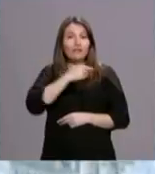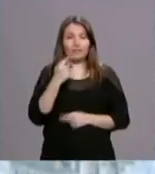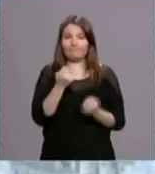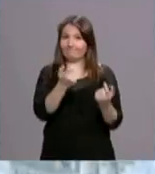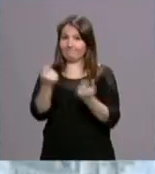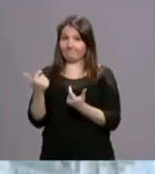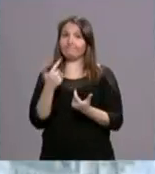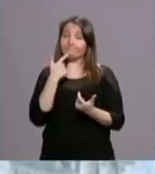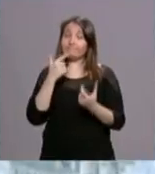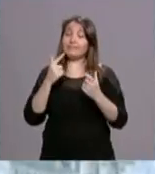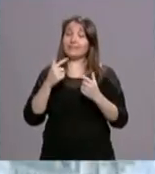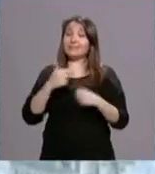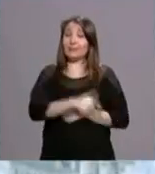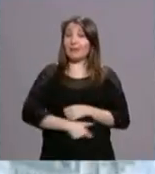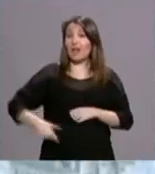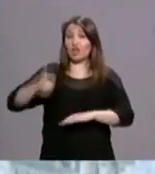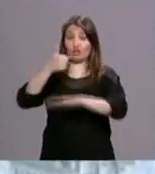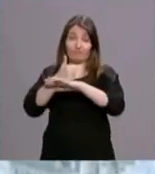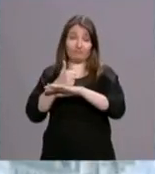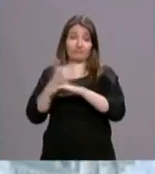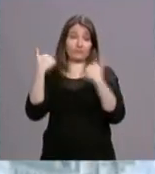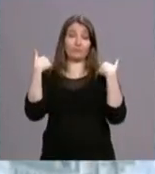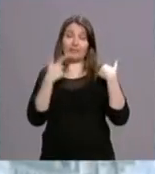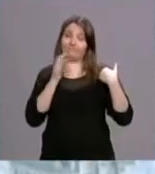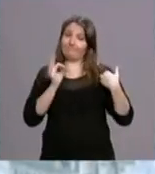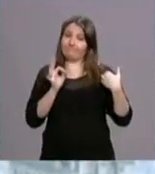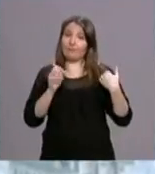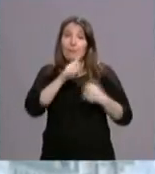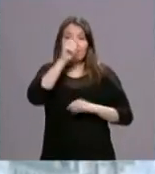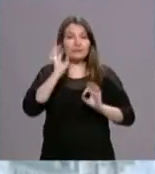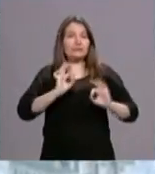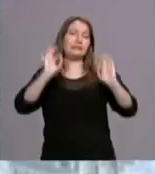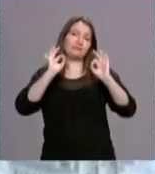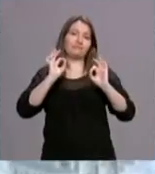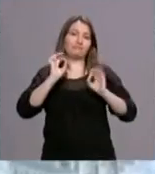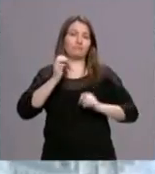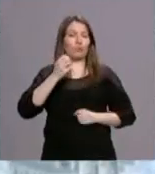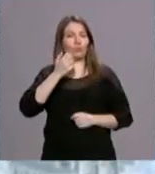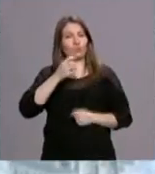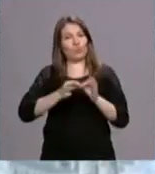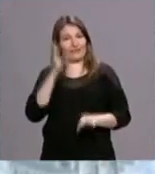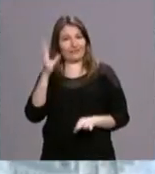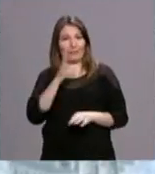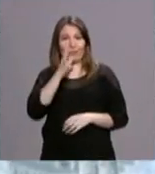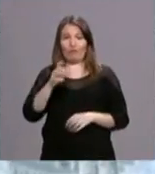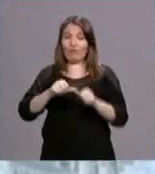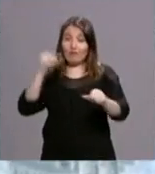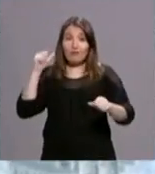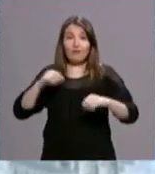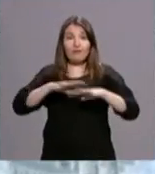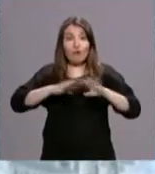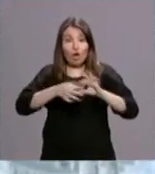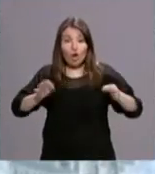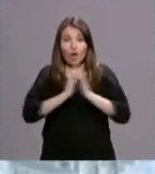Vidal, que reconoció en este sentido que nuestra diócesis de Madrid es una privilegiada, aunque la cadena de oración puesta en marcha debe seguir con su